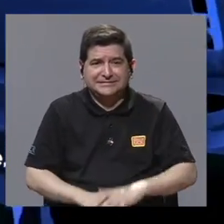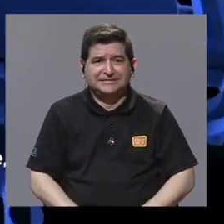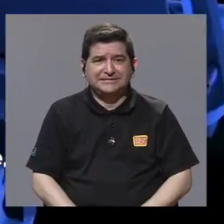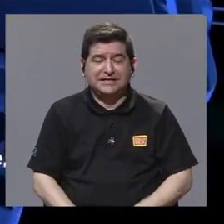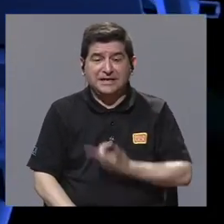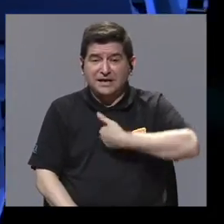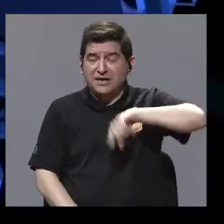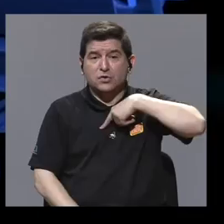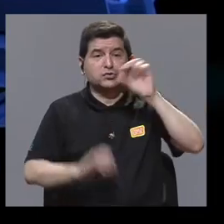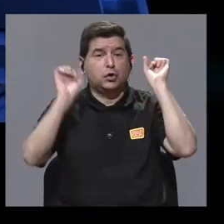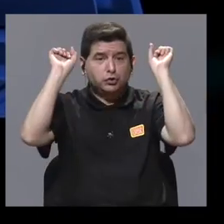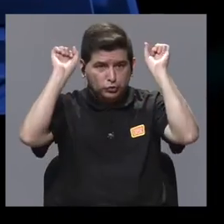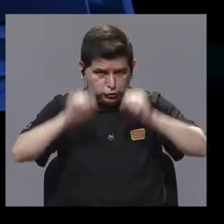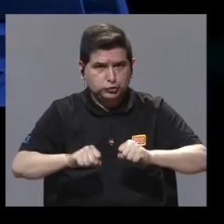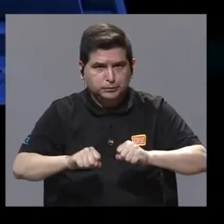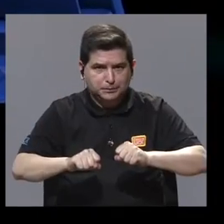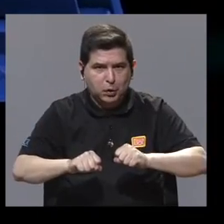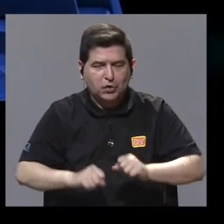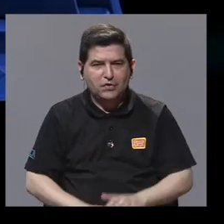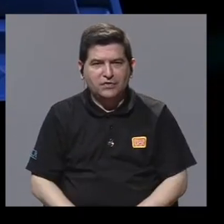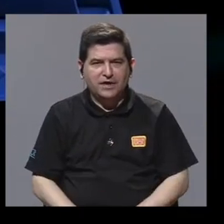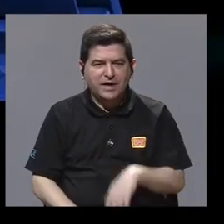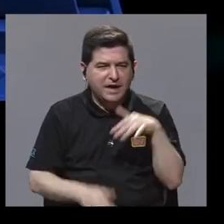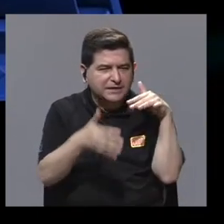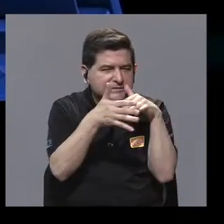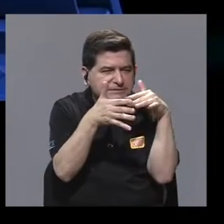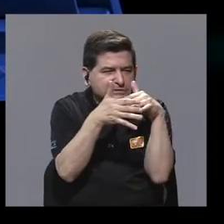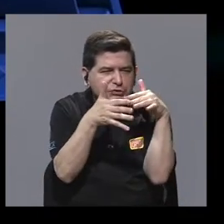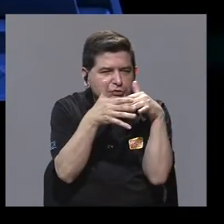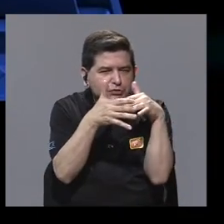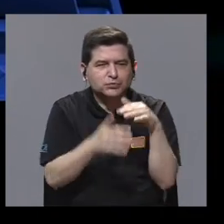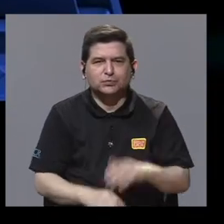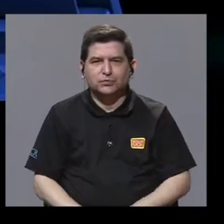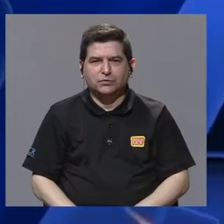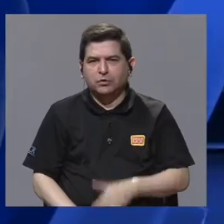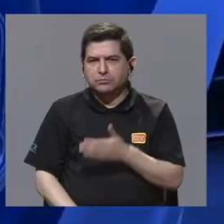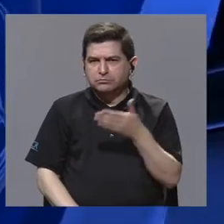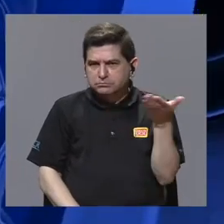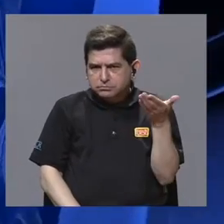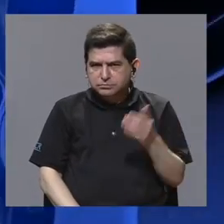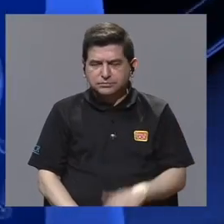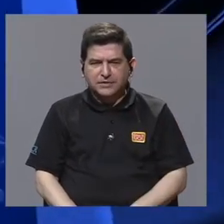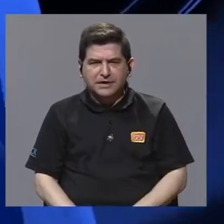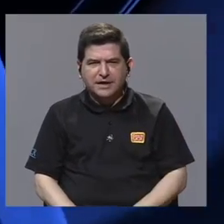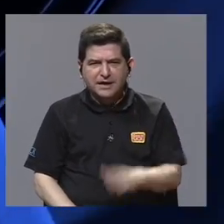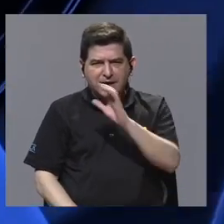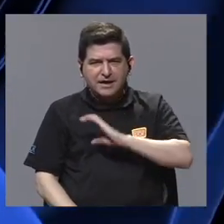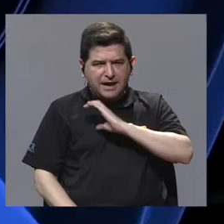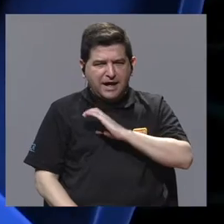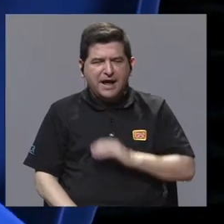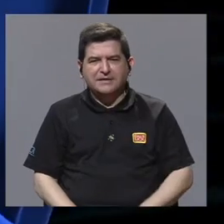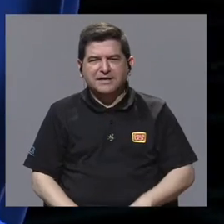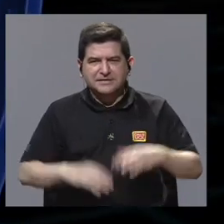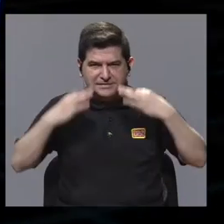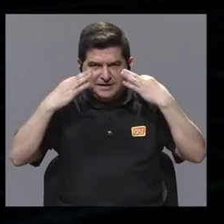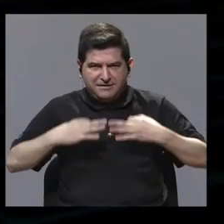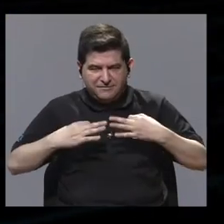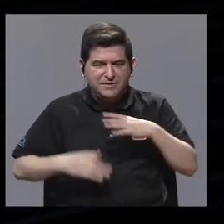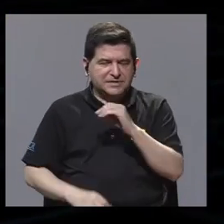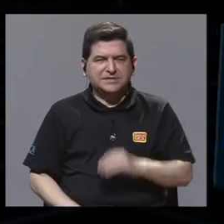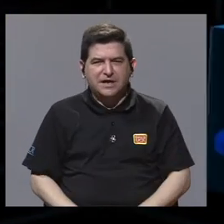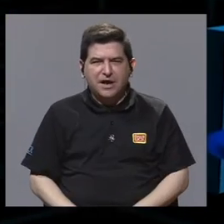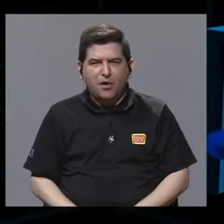nosotros podamos estudiar la fisiología o el